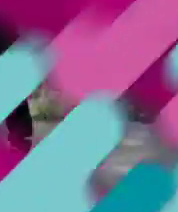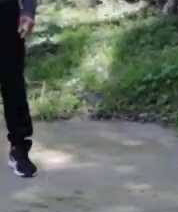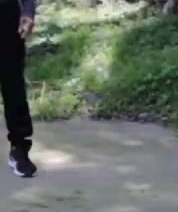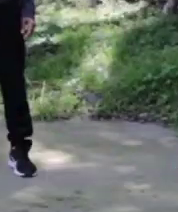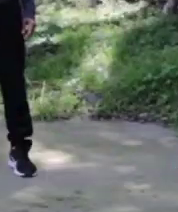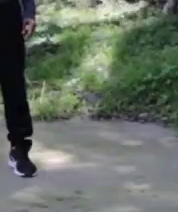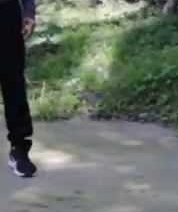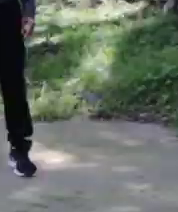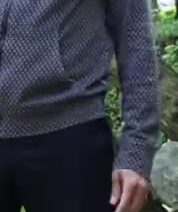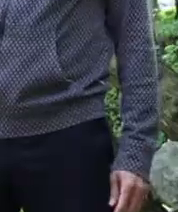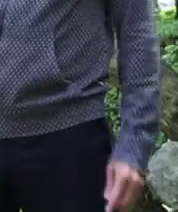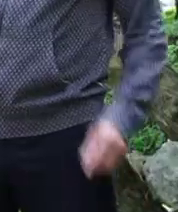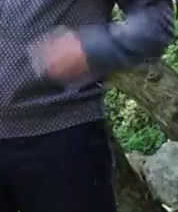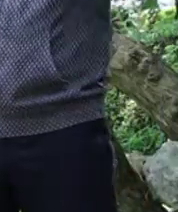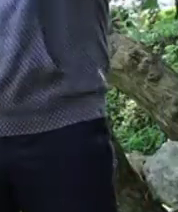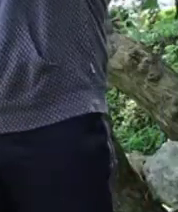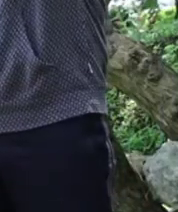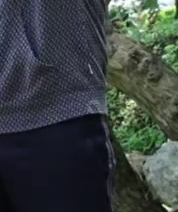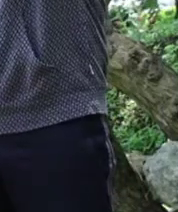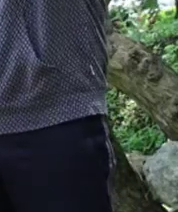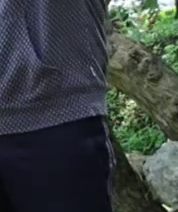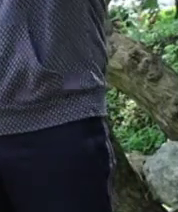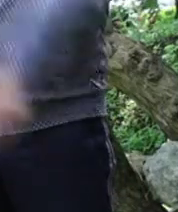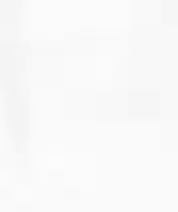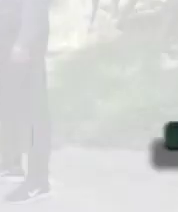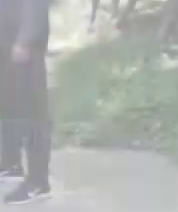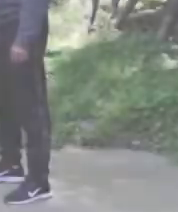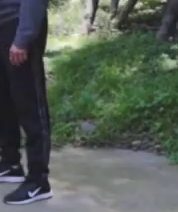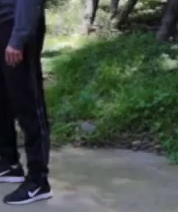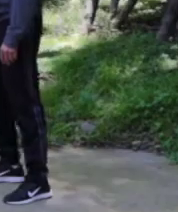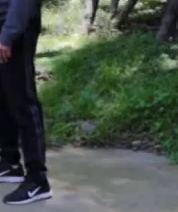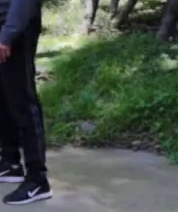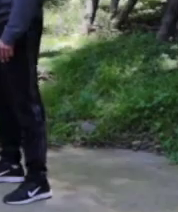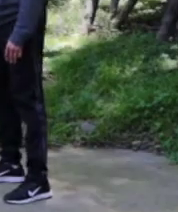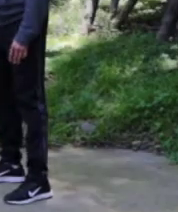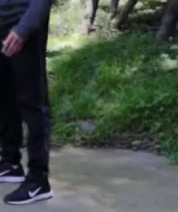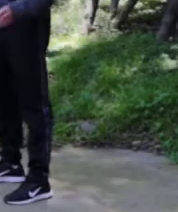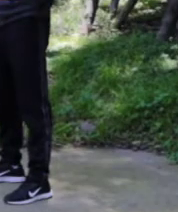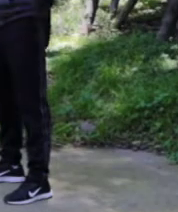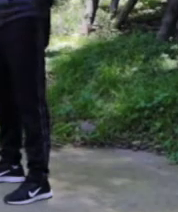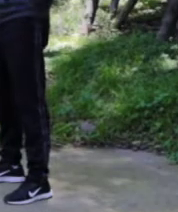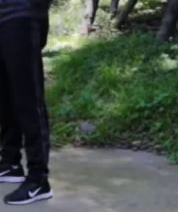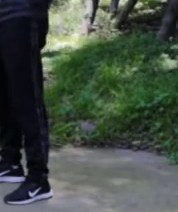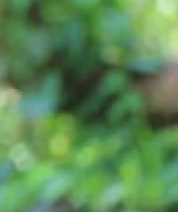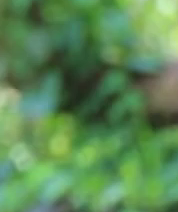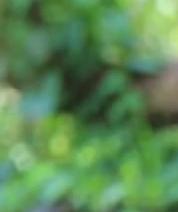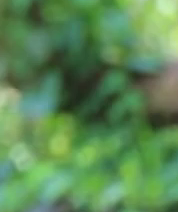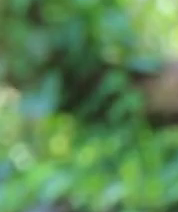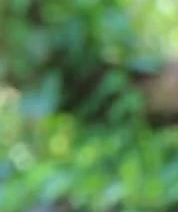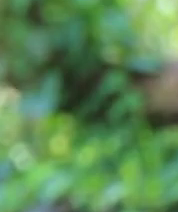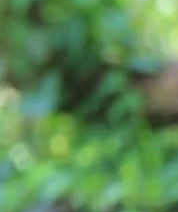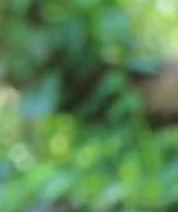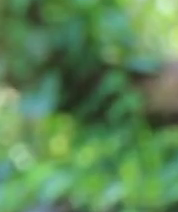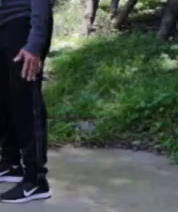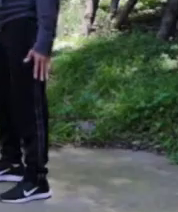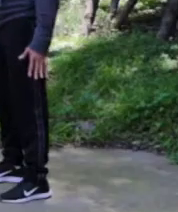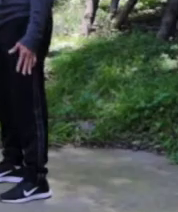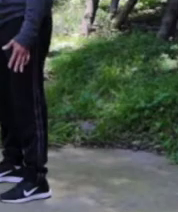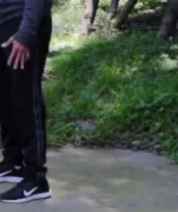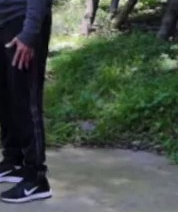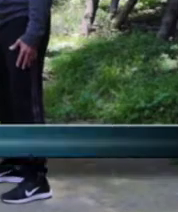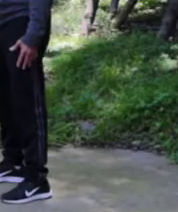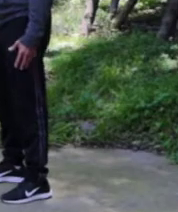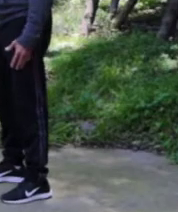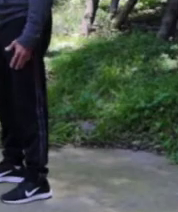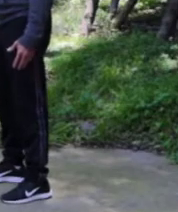Recuerda, entre clase y clase, activa tu cuerpo. En esta ocasión vamos a trabajar el tríceps. Vamos a